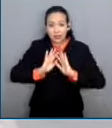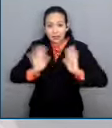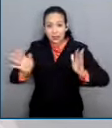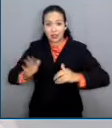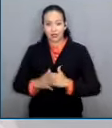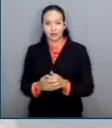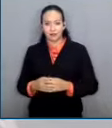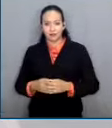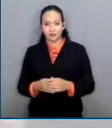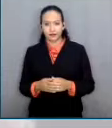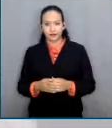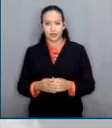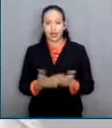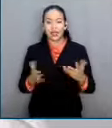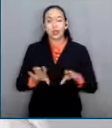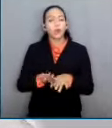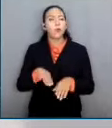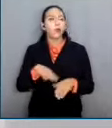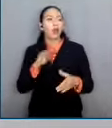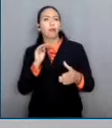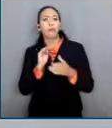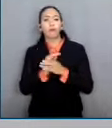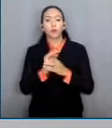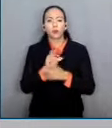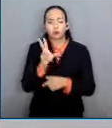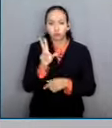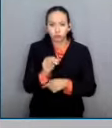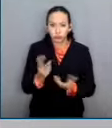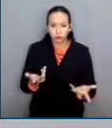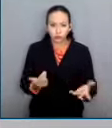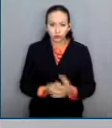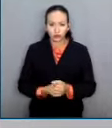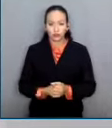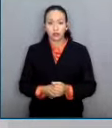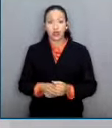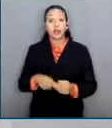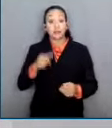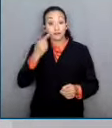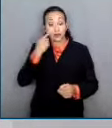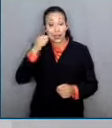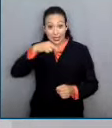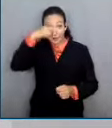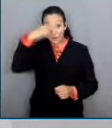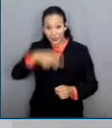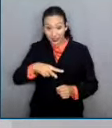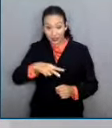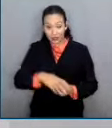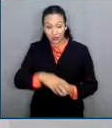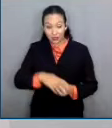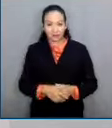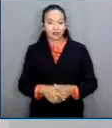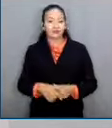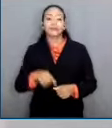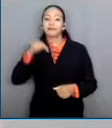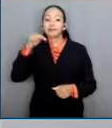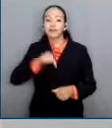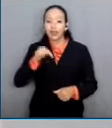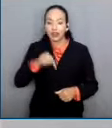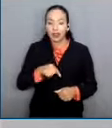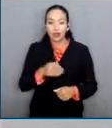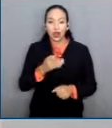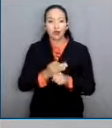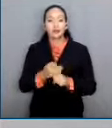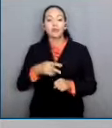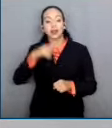no escuchan. En el ámbito internacional México se está presentando como un país que